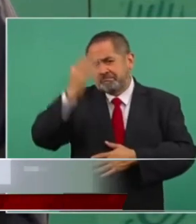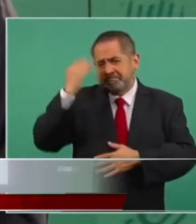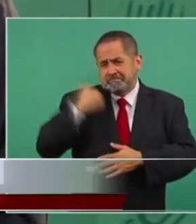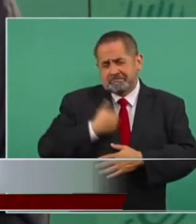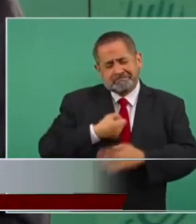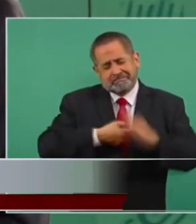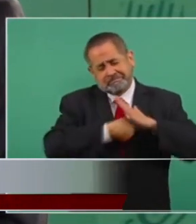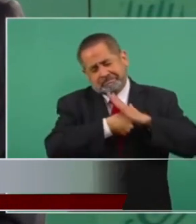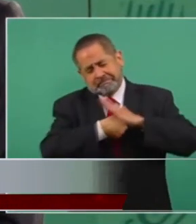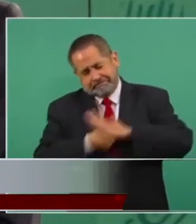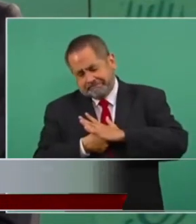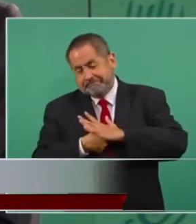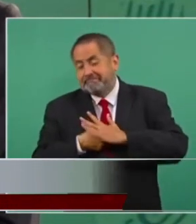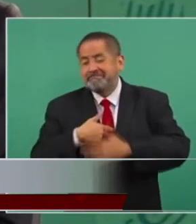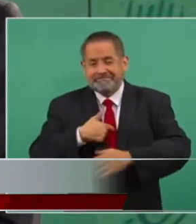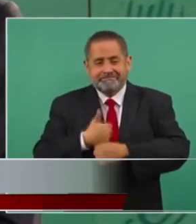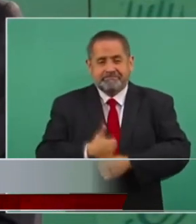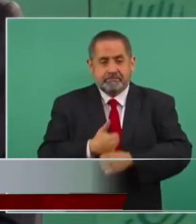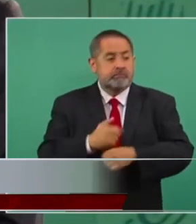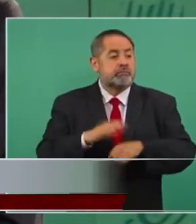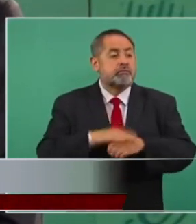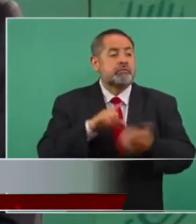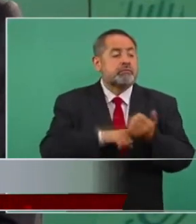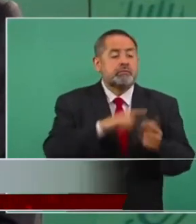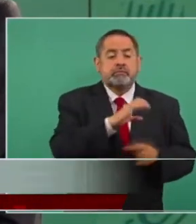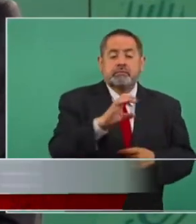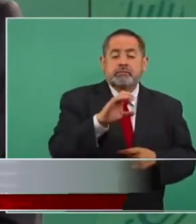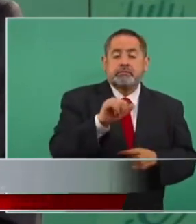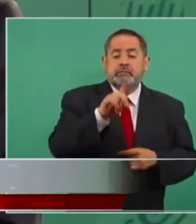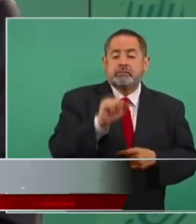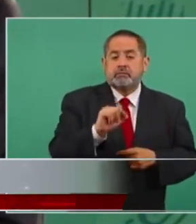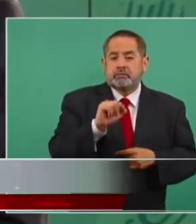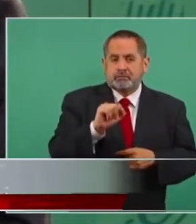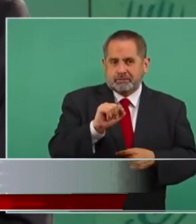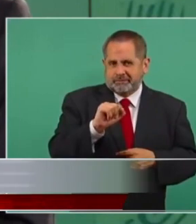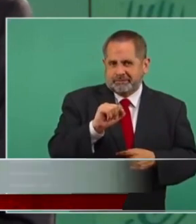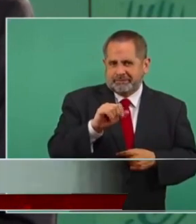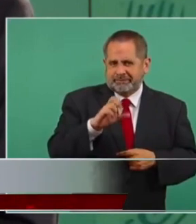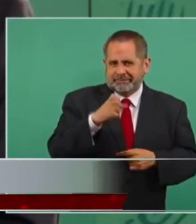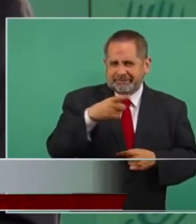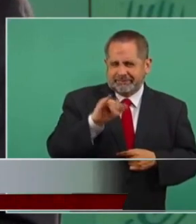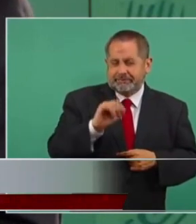porque Claudio X. González papá fue el que encabezó